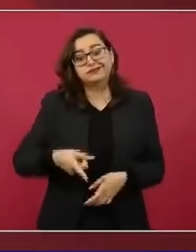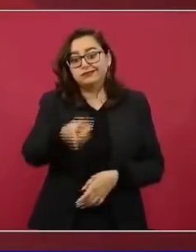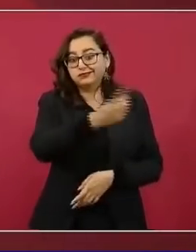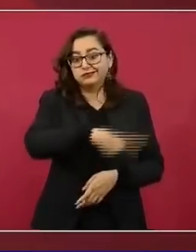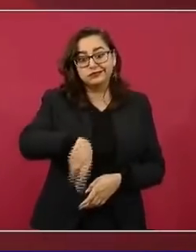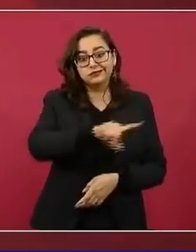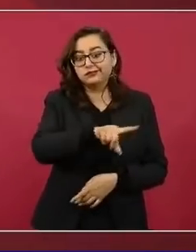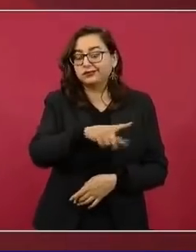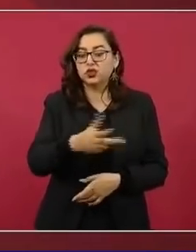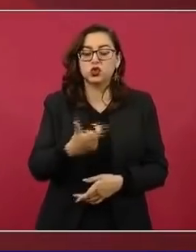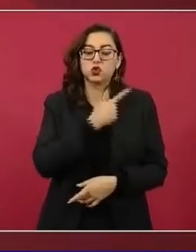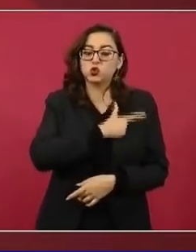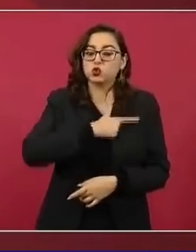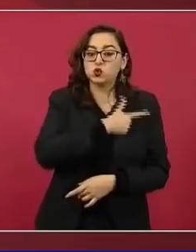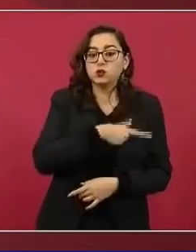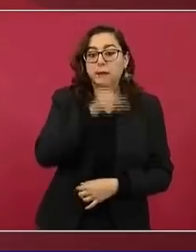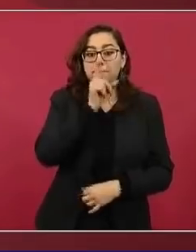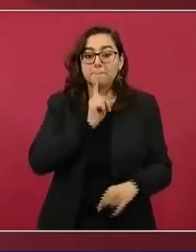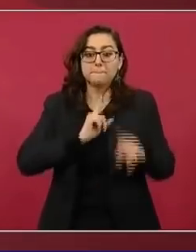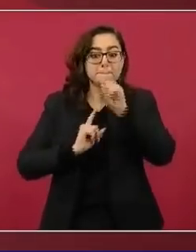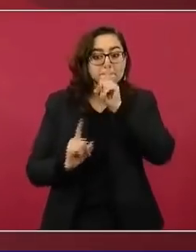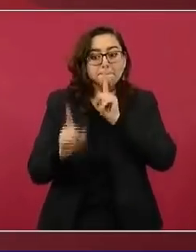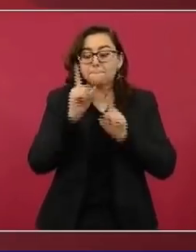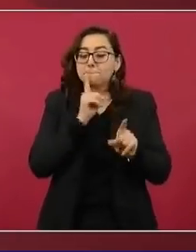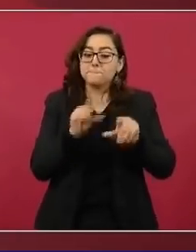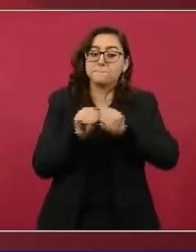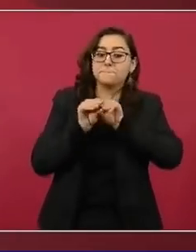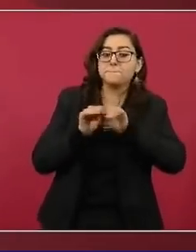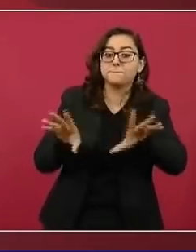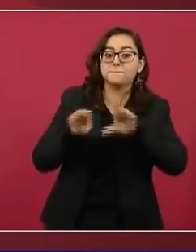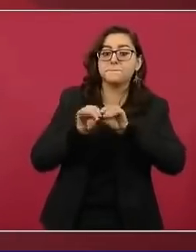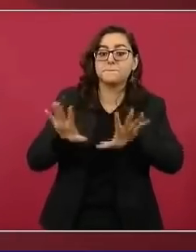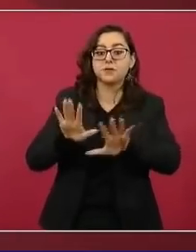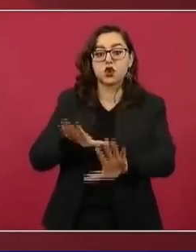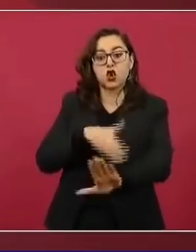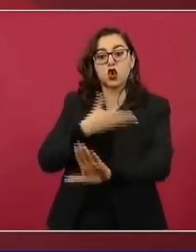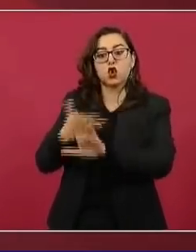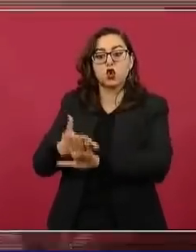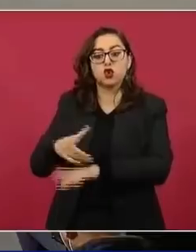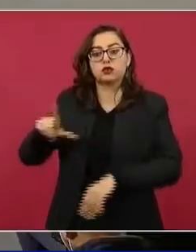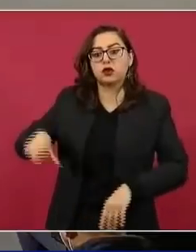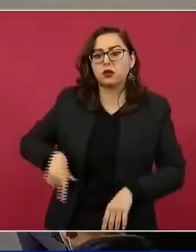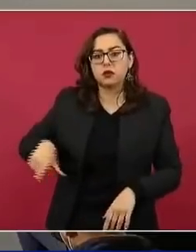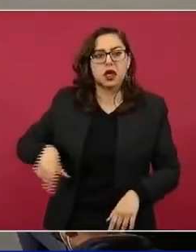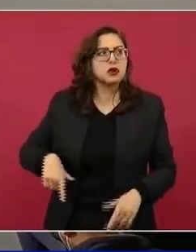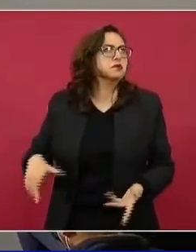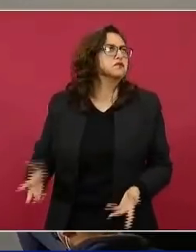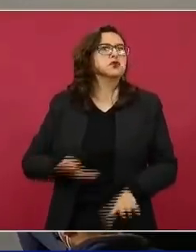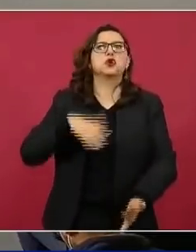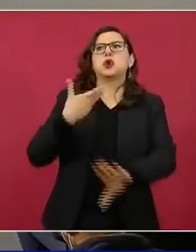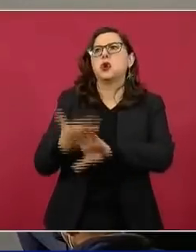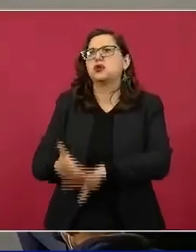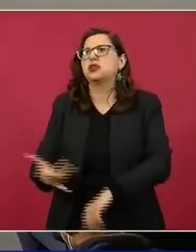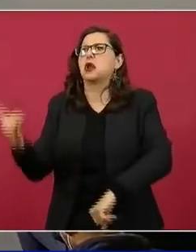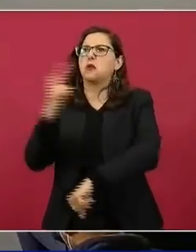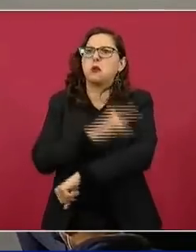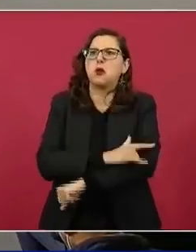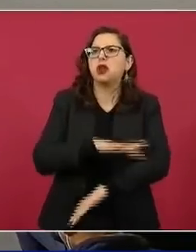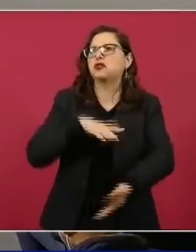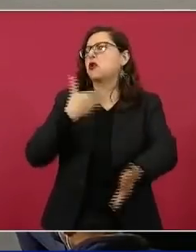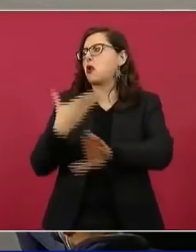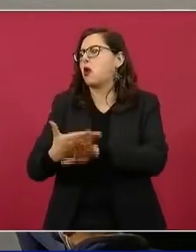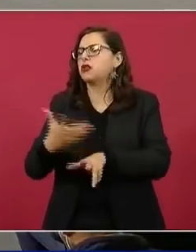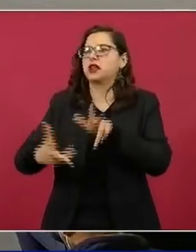proyectos y obras que este gobierno realiza, sea el aeropuerto Felipe Ángeles, el Tren Maya, la